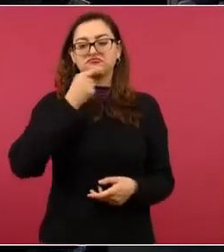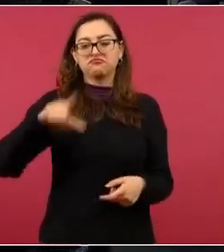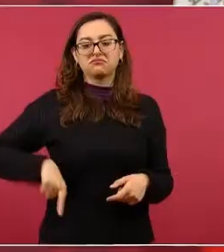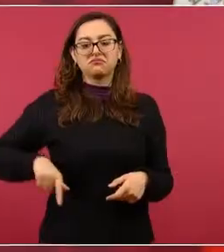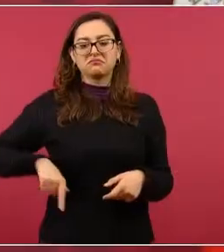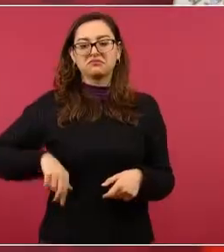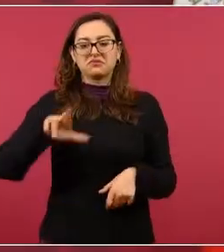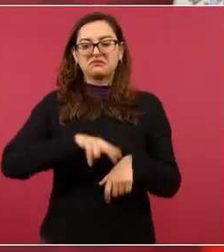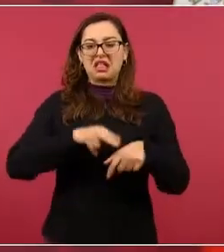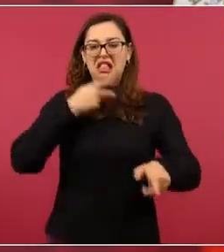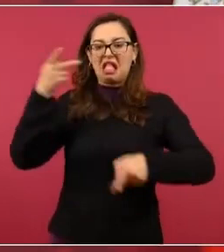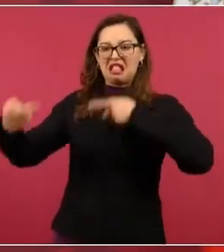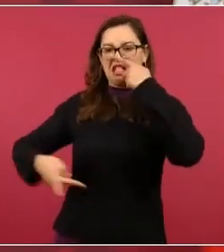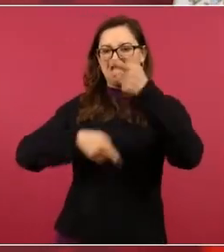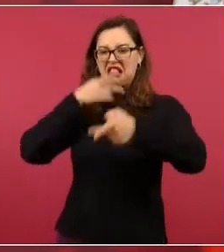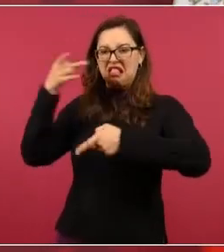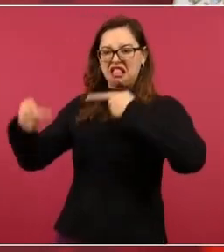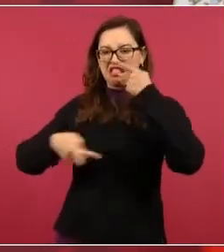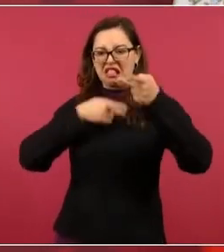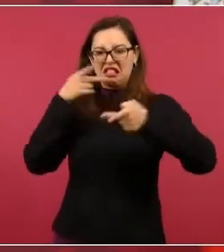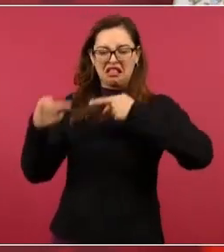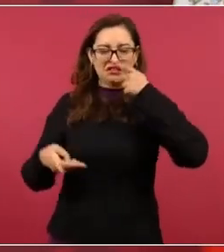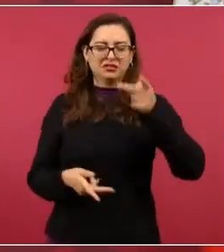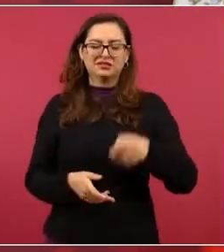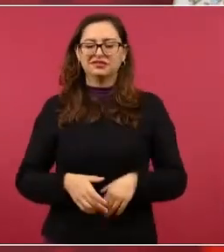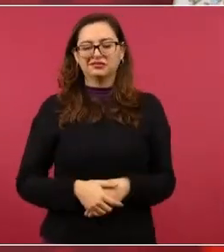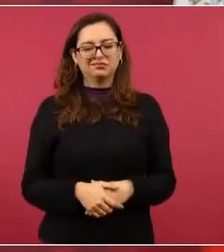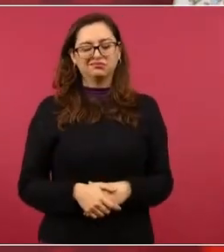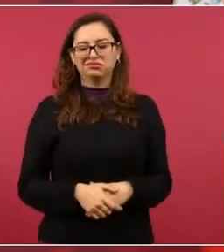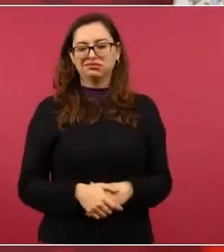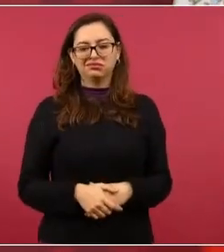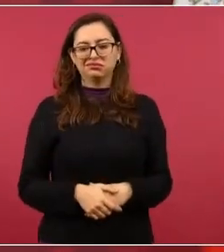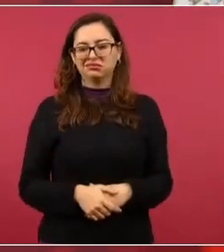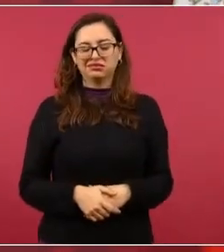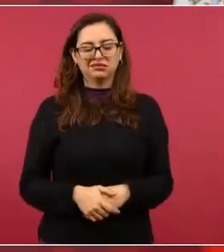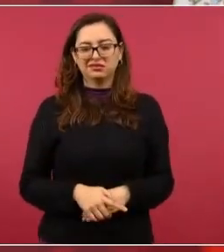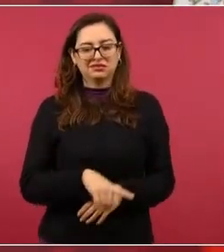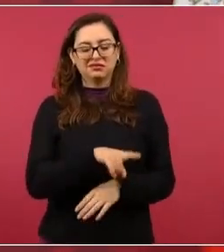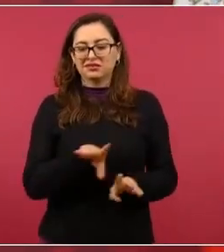no les ayudan y cada vez menos,